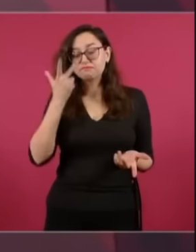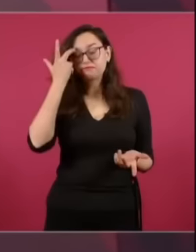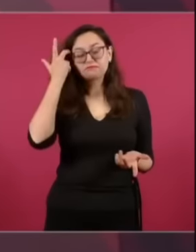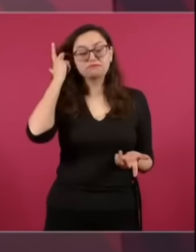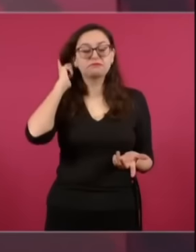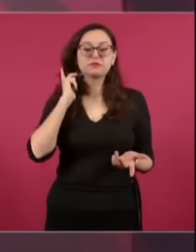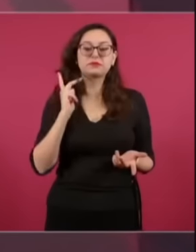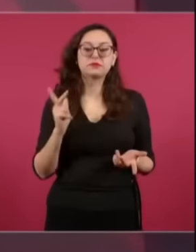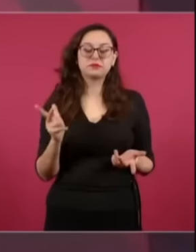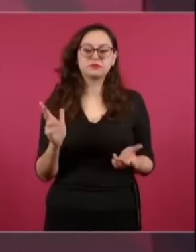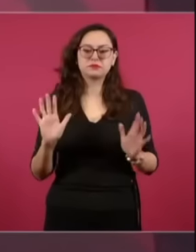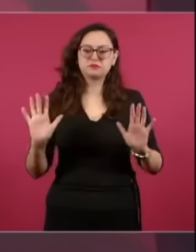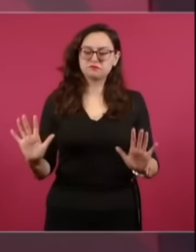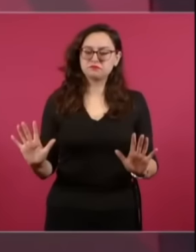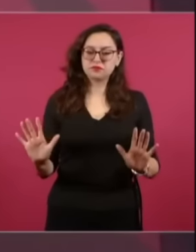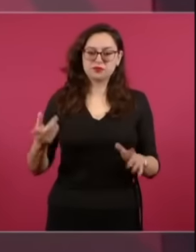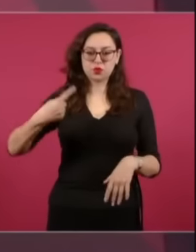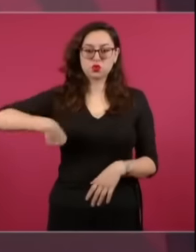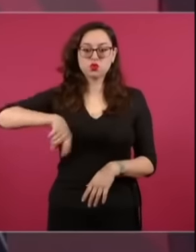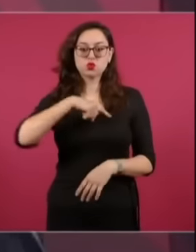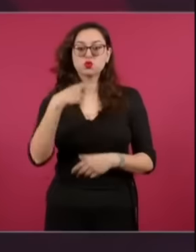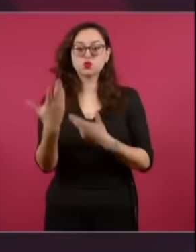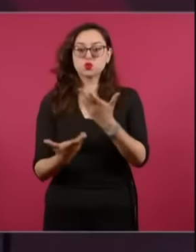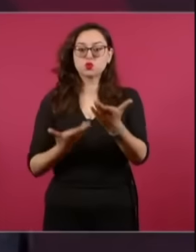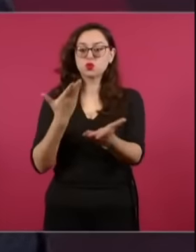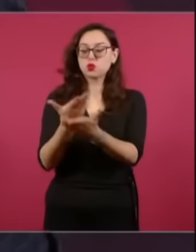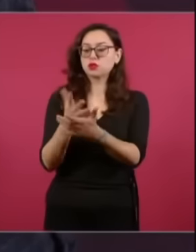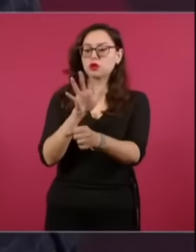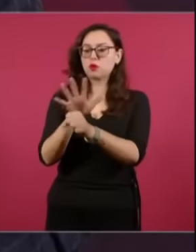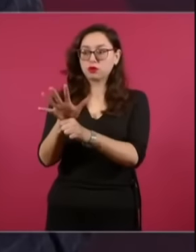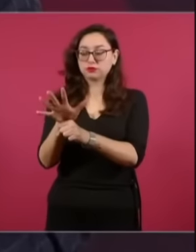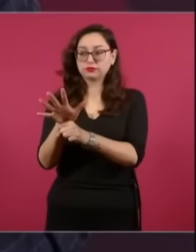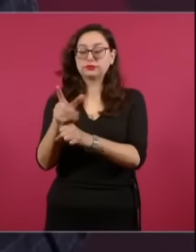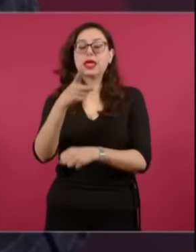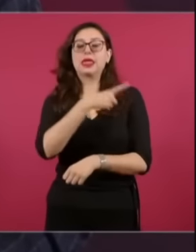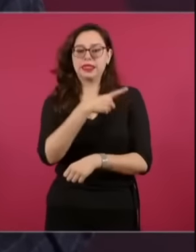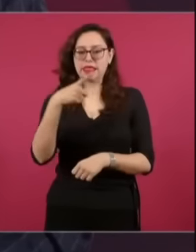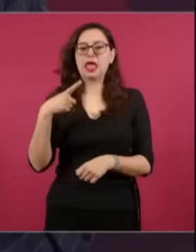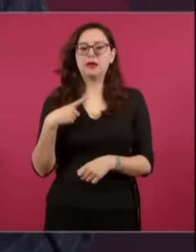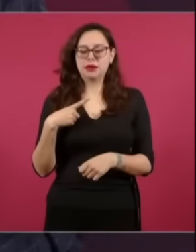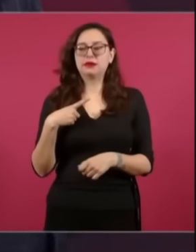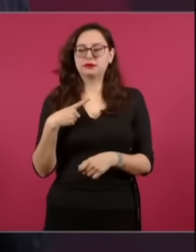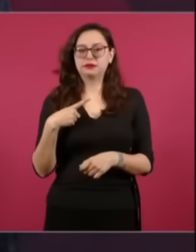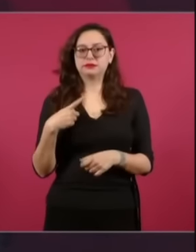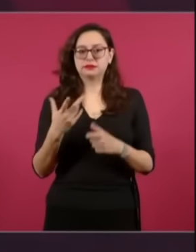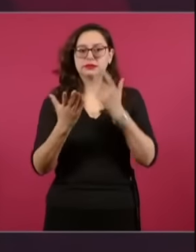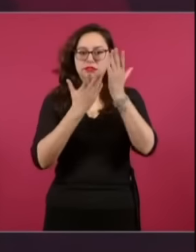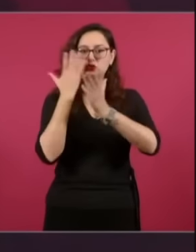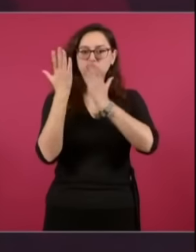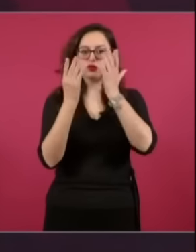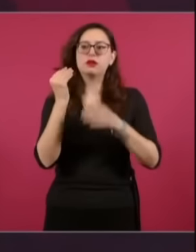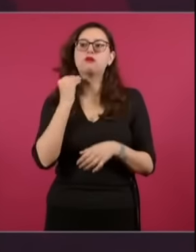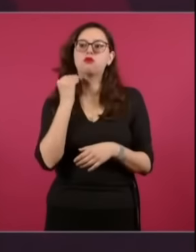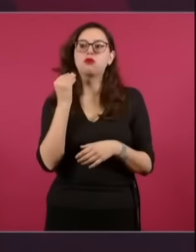Entonces, la propuesta es, a ver, si los elige el pueblo, pues los jueces